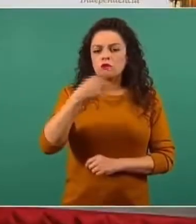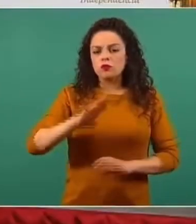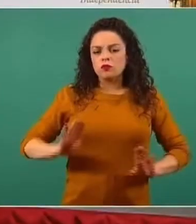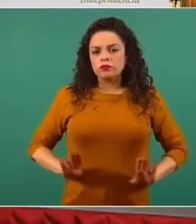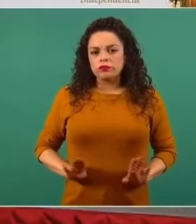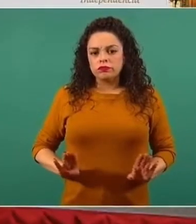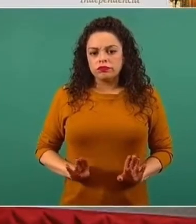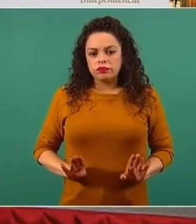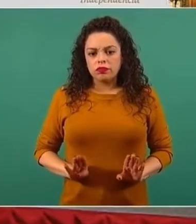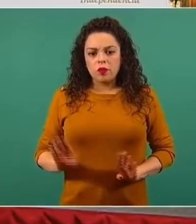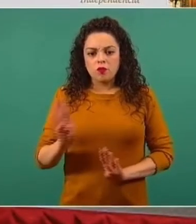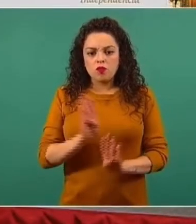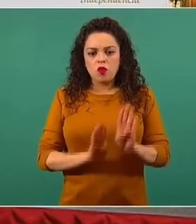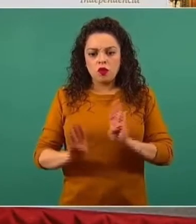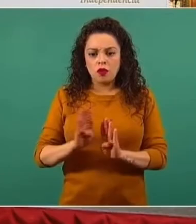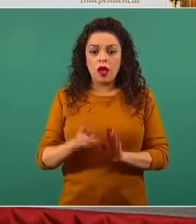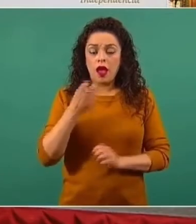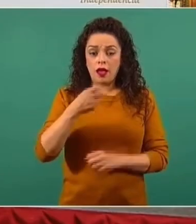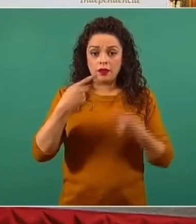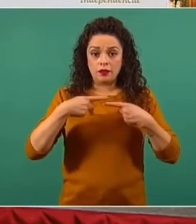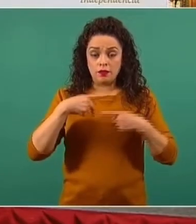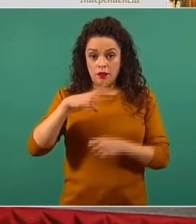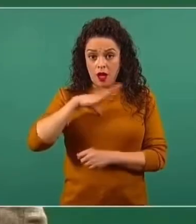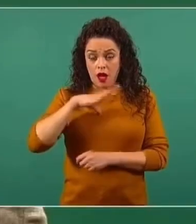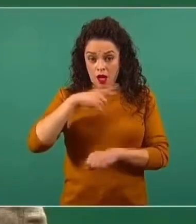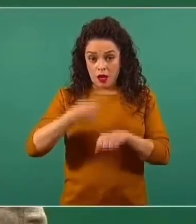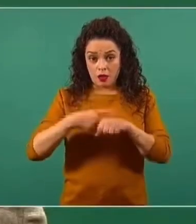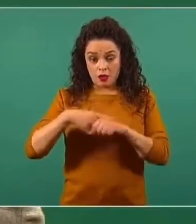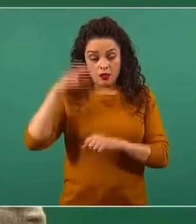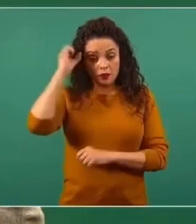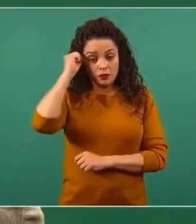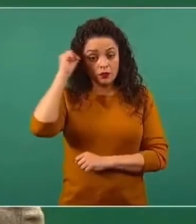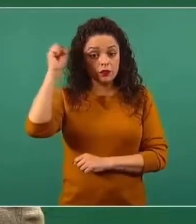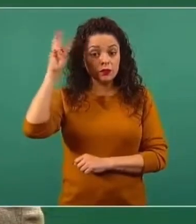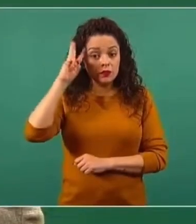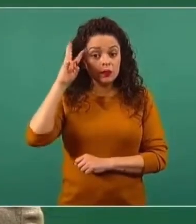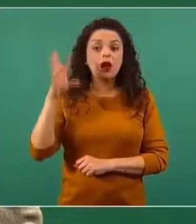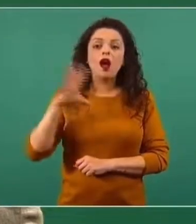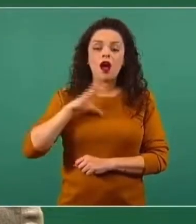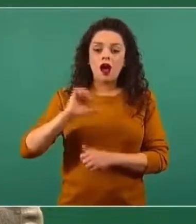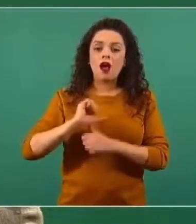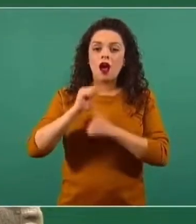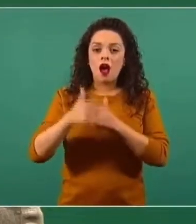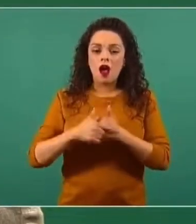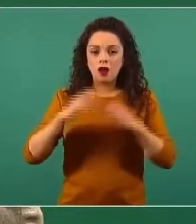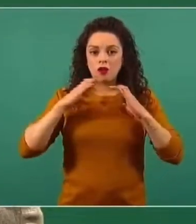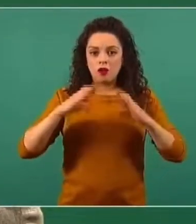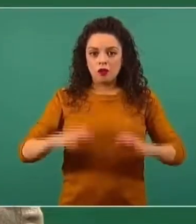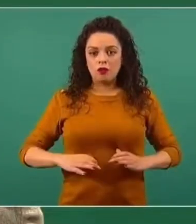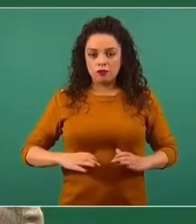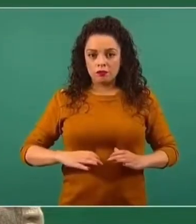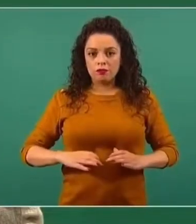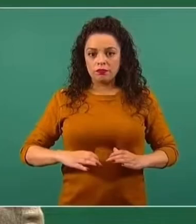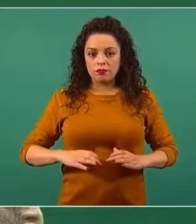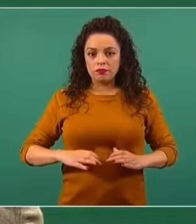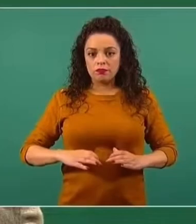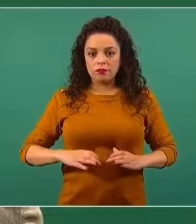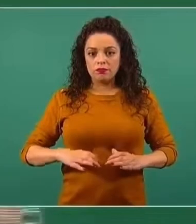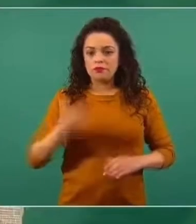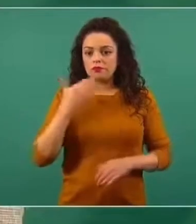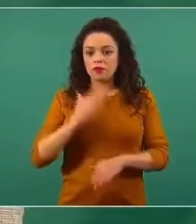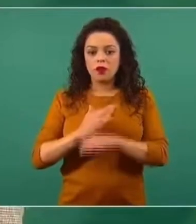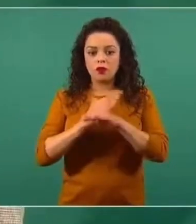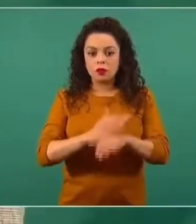ejemplo, las personas que tienen síndrome de Down tienen cierto nivel de inmunosupresión que les hace más propensas a tener